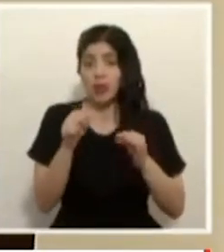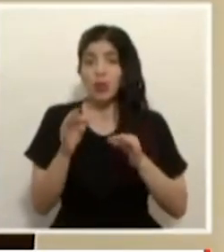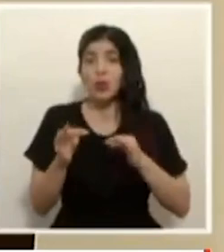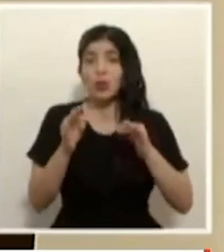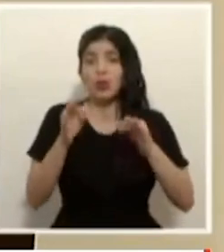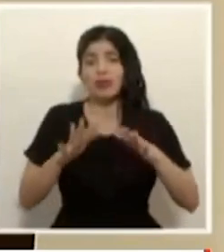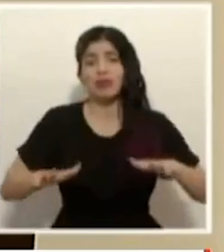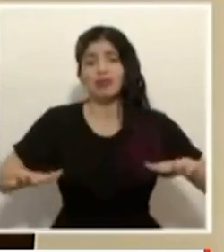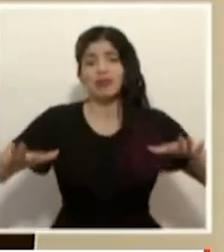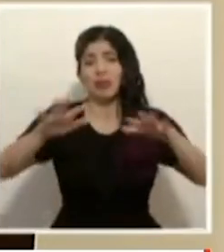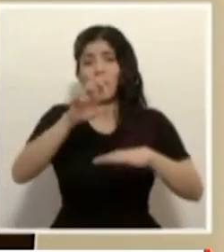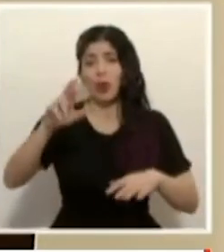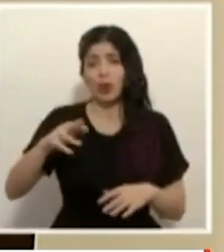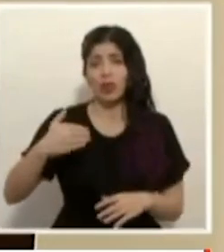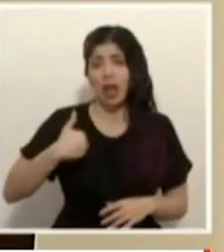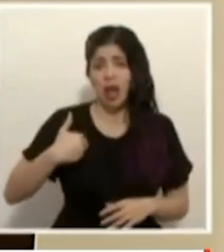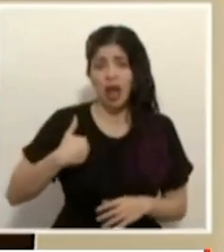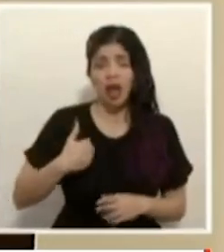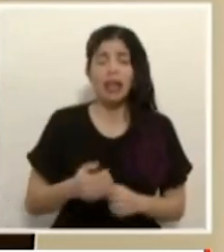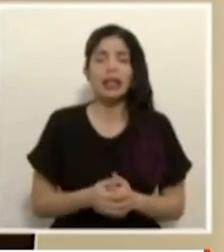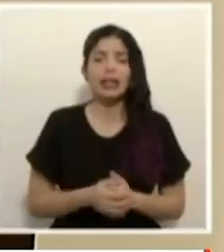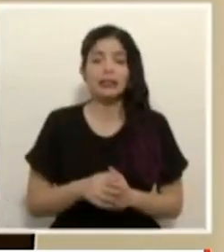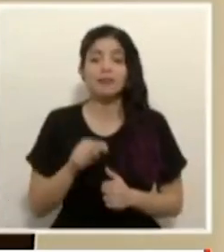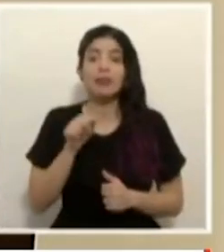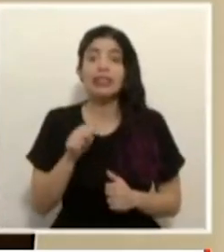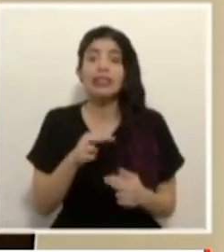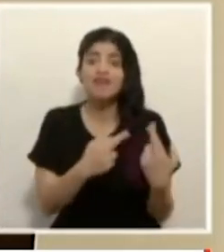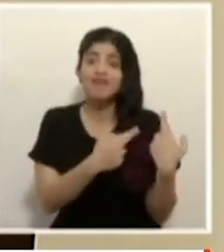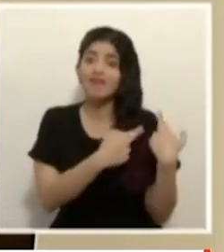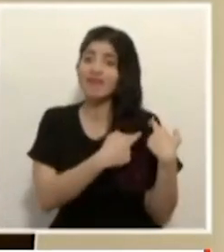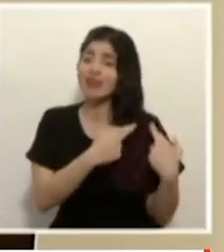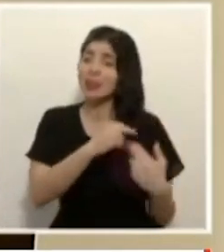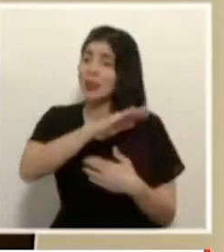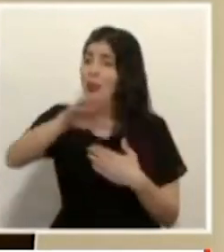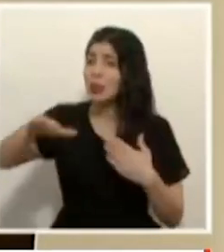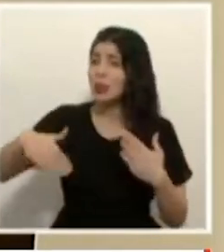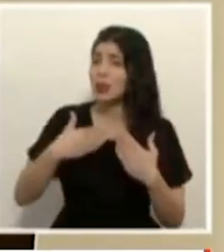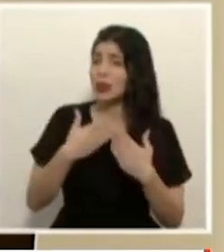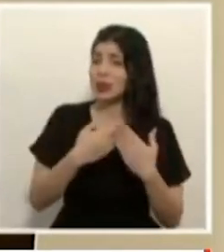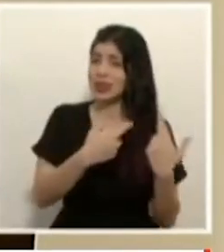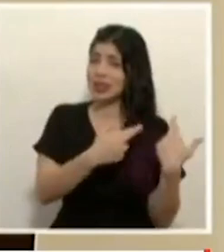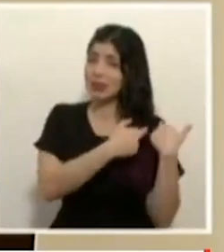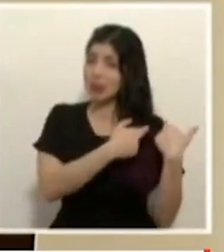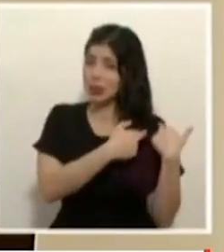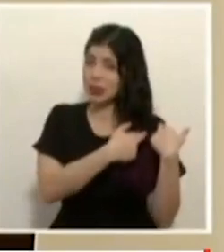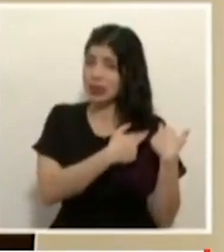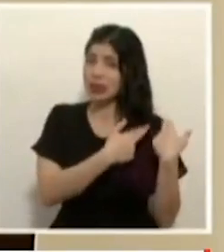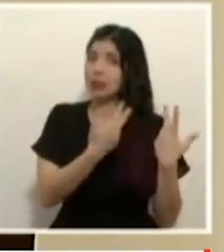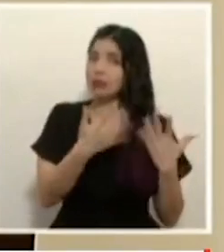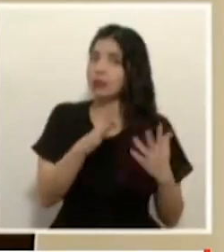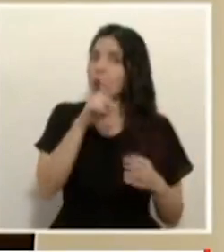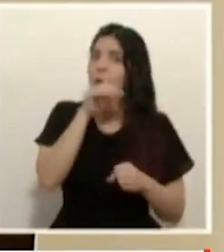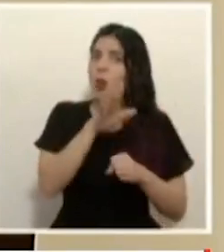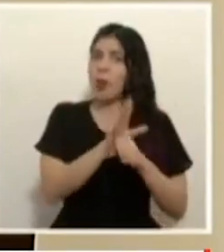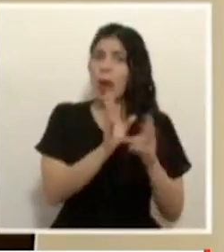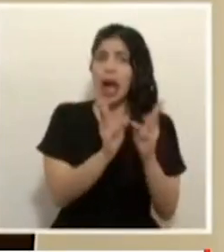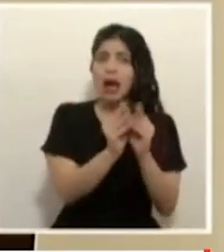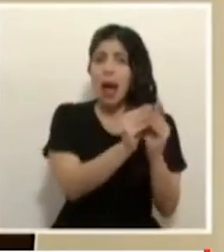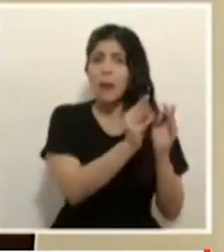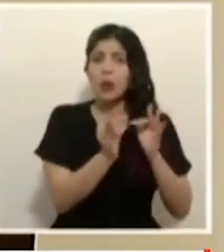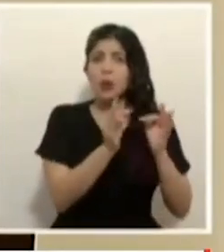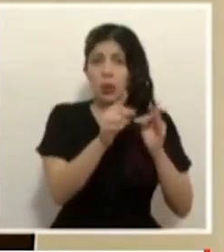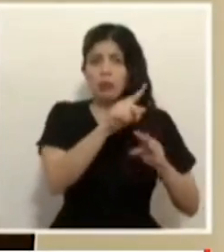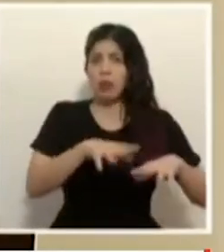lanchos de largo de Costa Rica, es una responsabilidad compartida. Y ya tenemos el compromiso de cámaras gremiales de turismo,